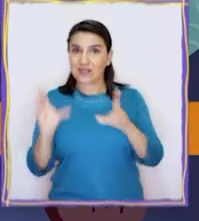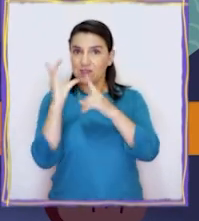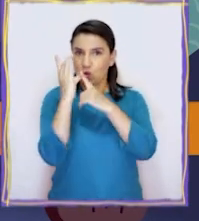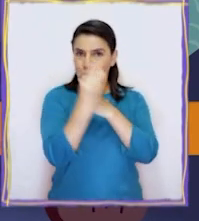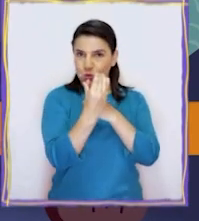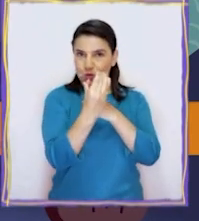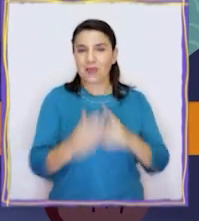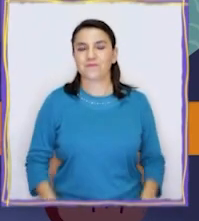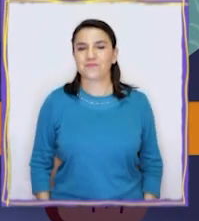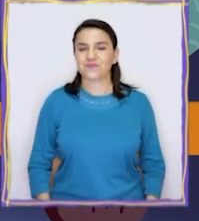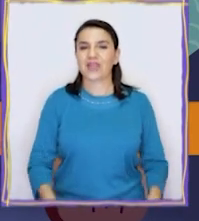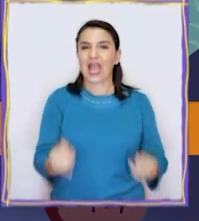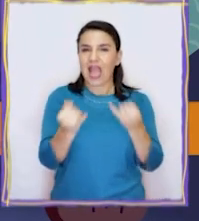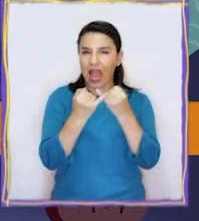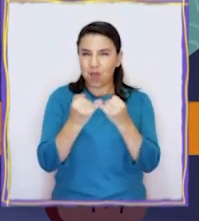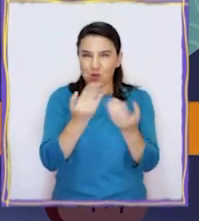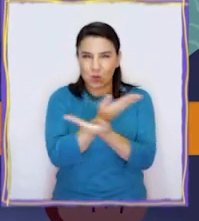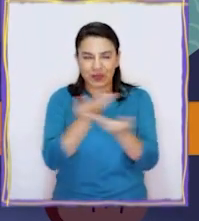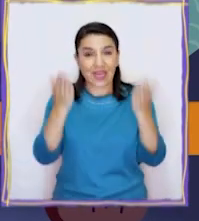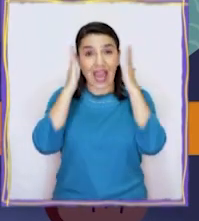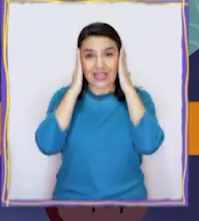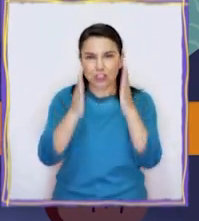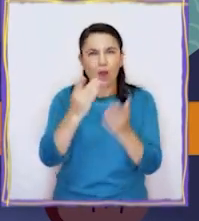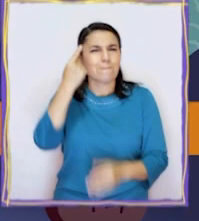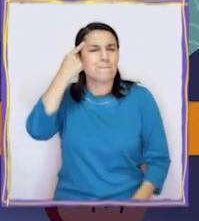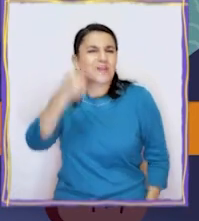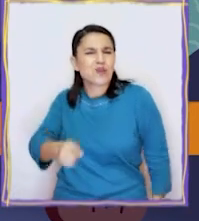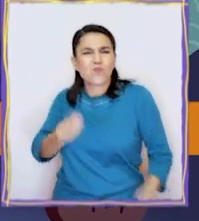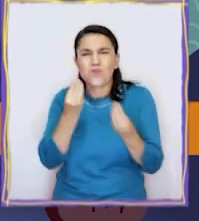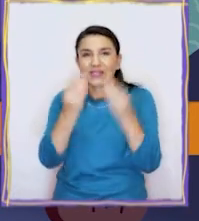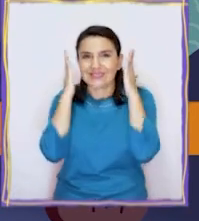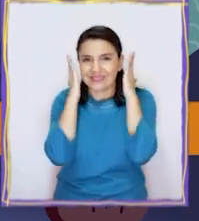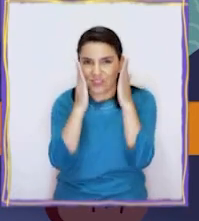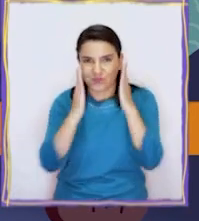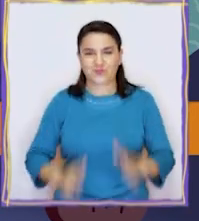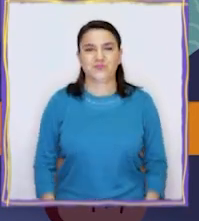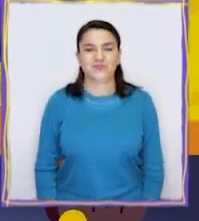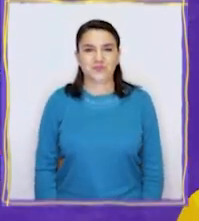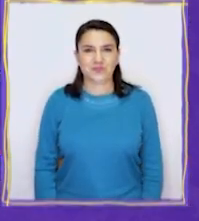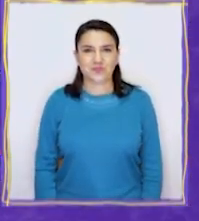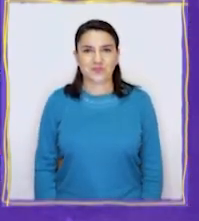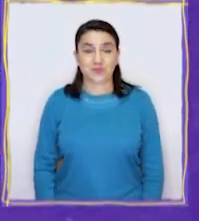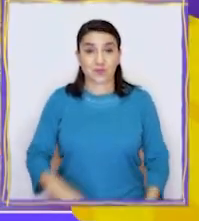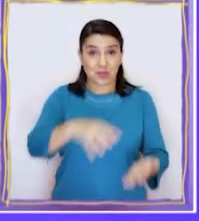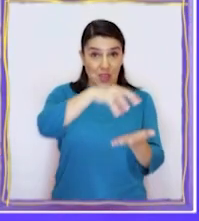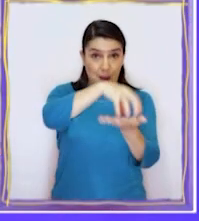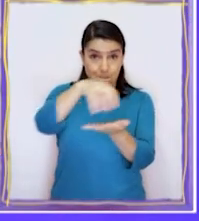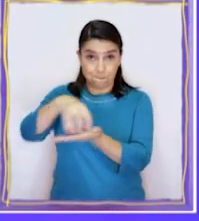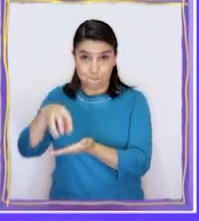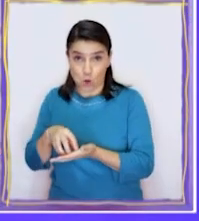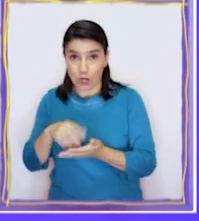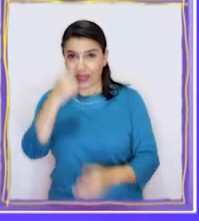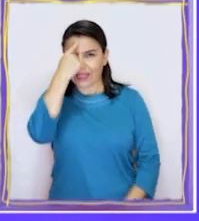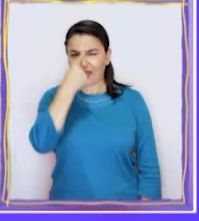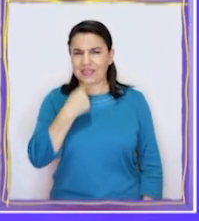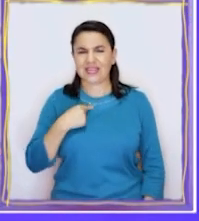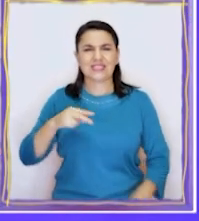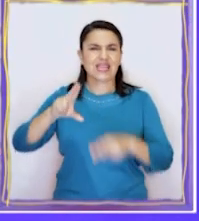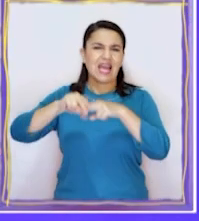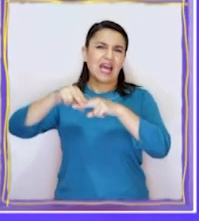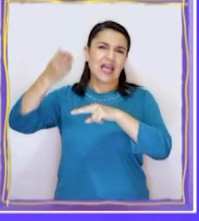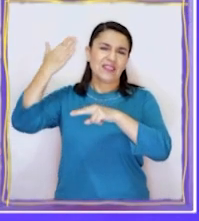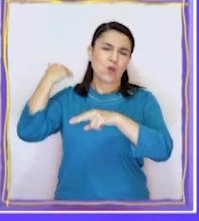y la cultura. Amigos, pongan mucha, pero mucha atención. Las polis en la Grecia Antigua,